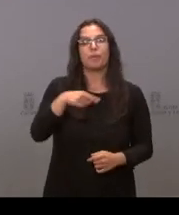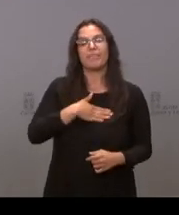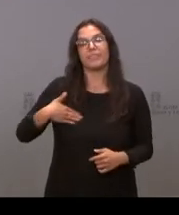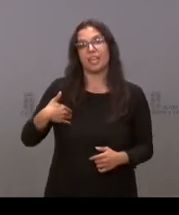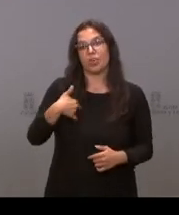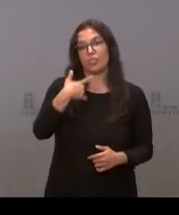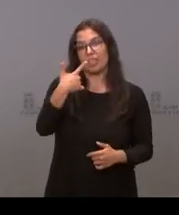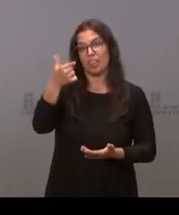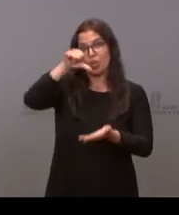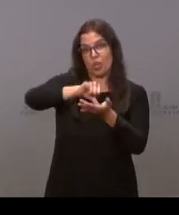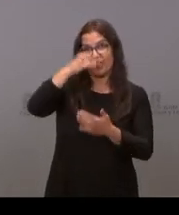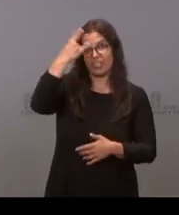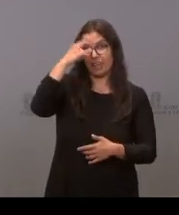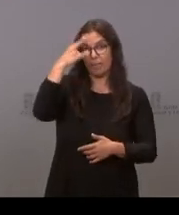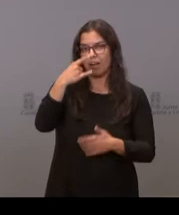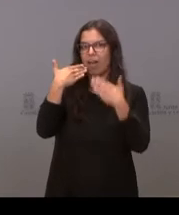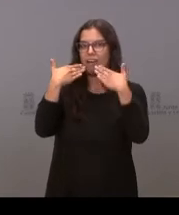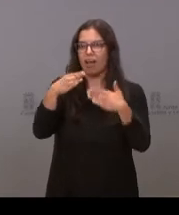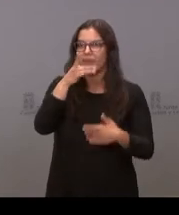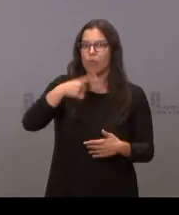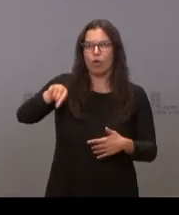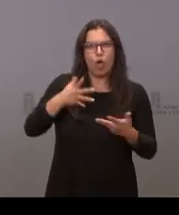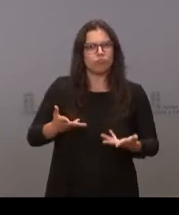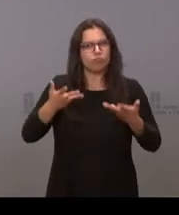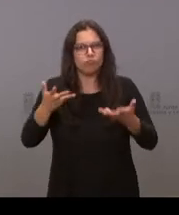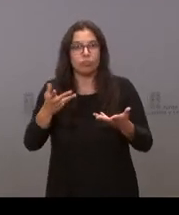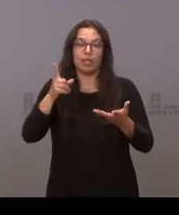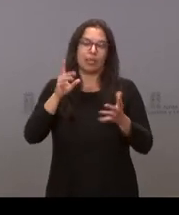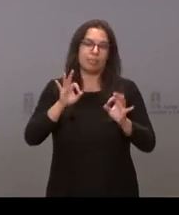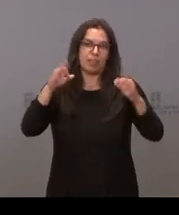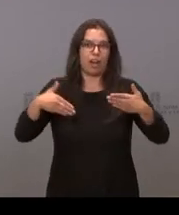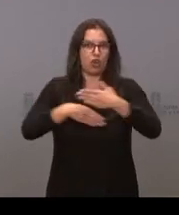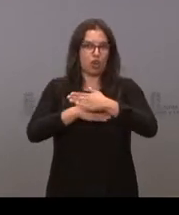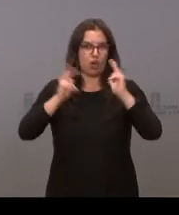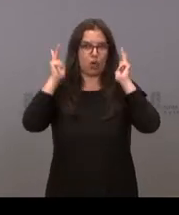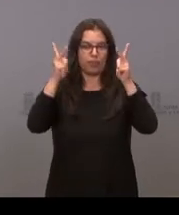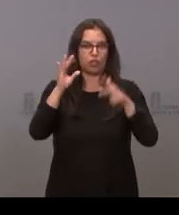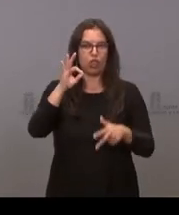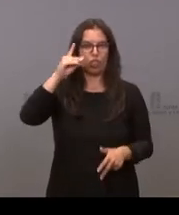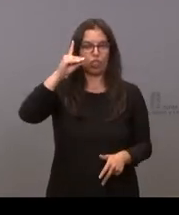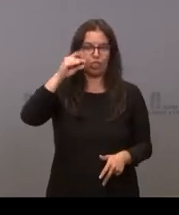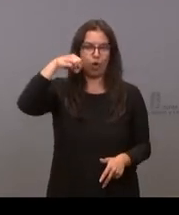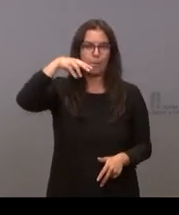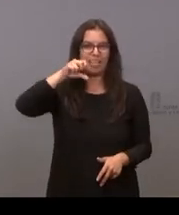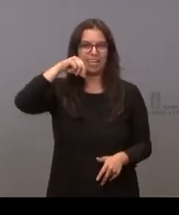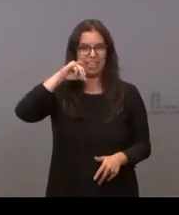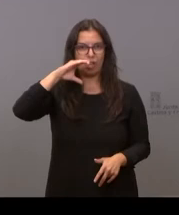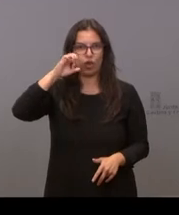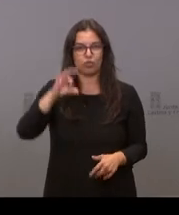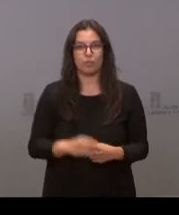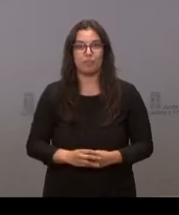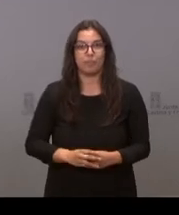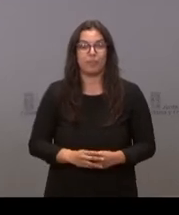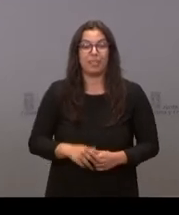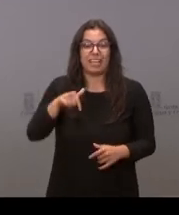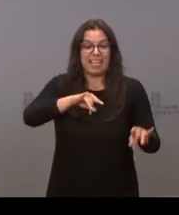de Salamanca su disposición y, por supuesto, al Convento de los Dominicos. Esta es una tierra que tiene historia, desde Atapuerca